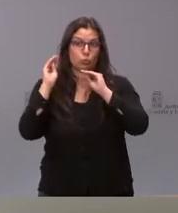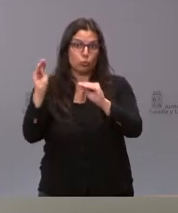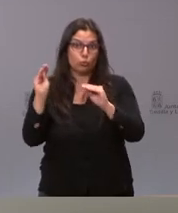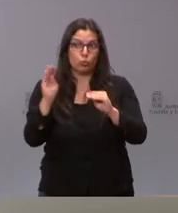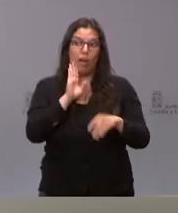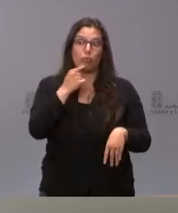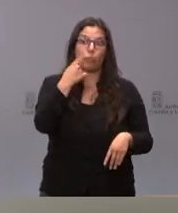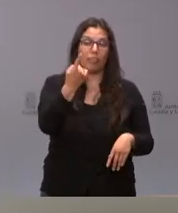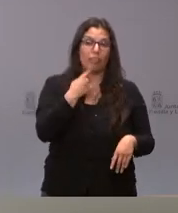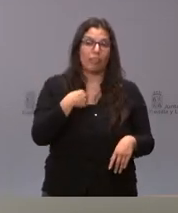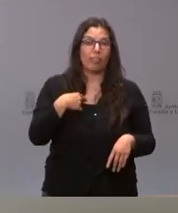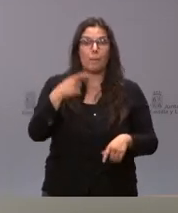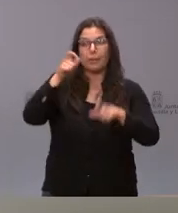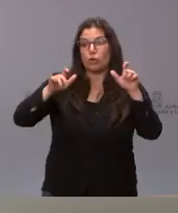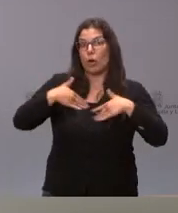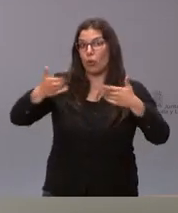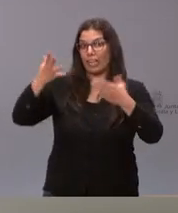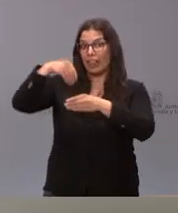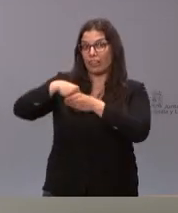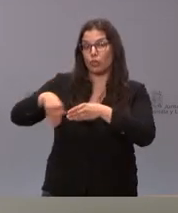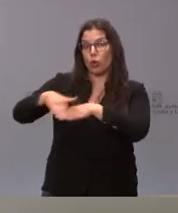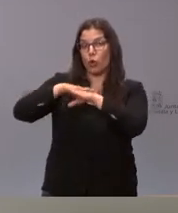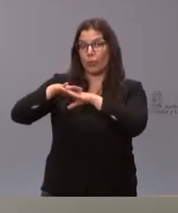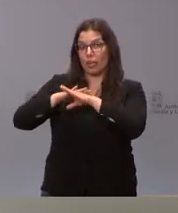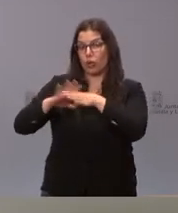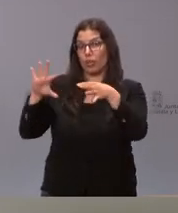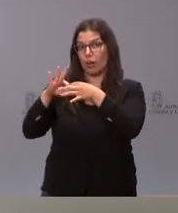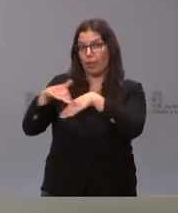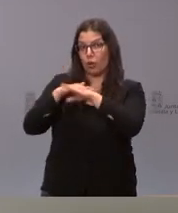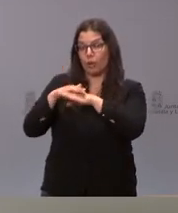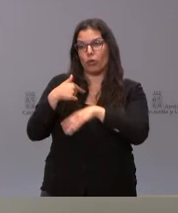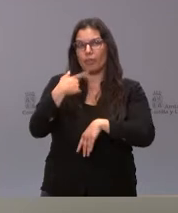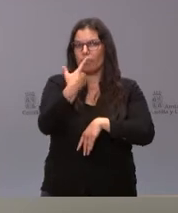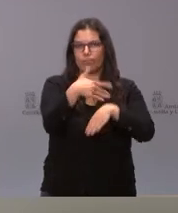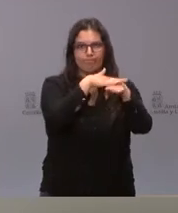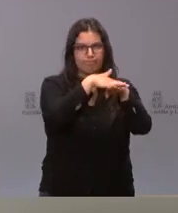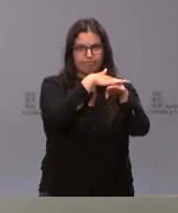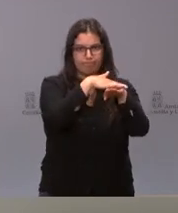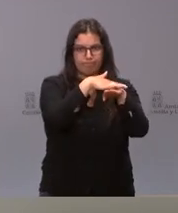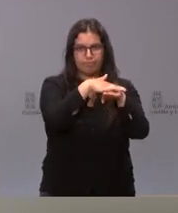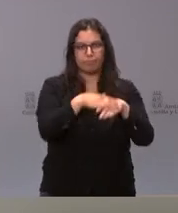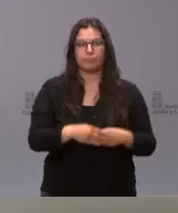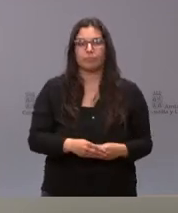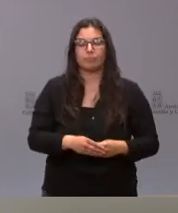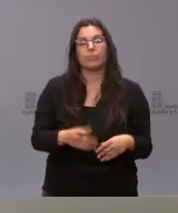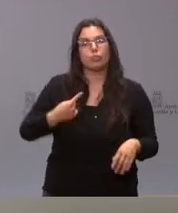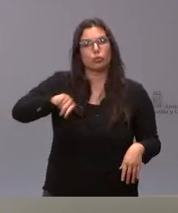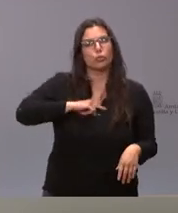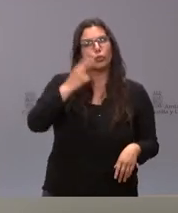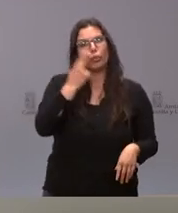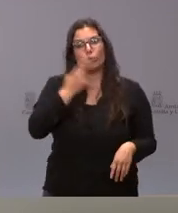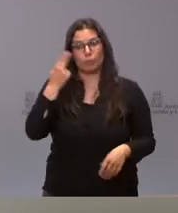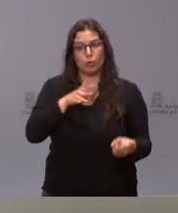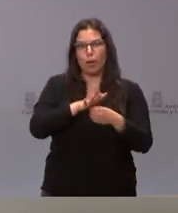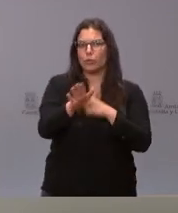usted manifiesta de cualquier persona vinculada al gobierno autonómico desde aquí pedimos disculpas y nuestro compromiso sobre este ámbito es